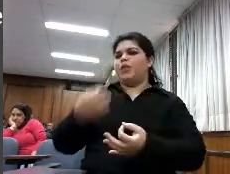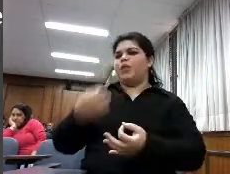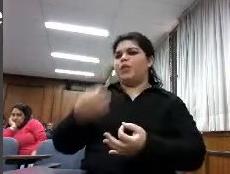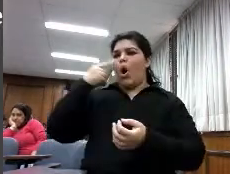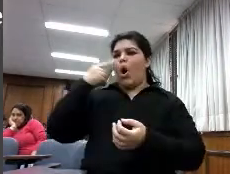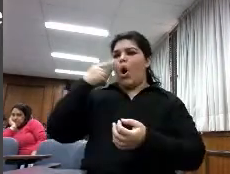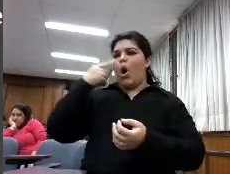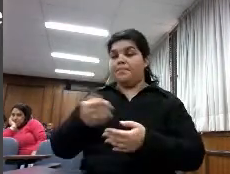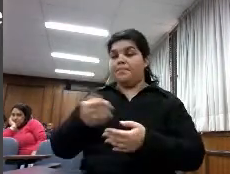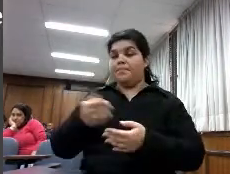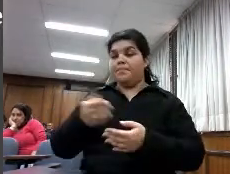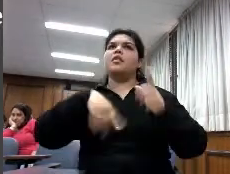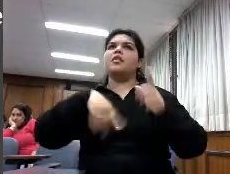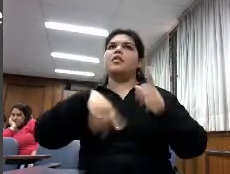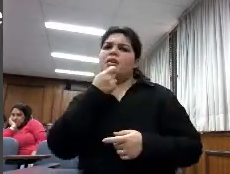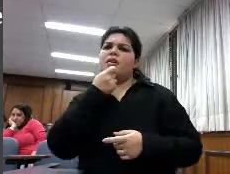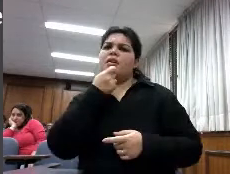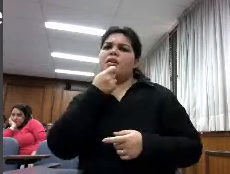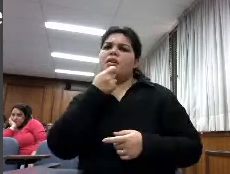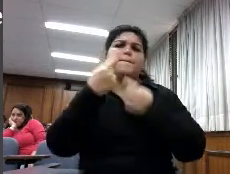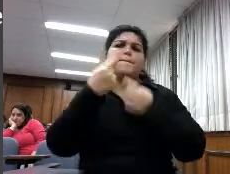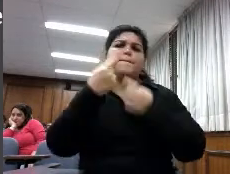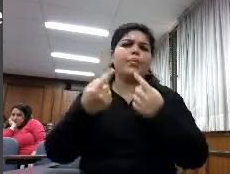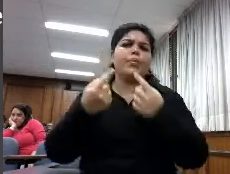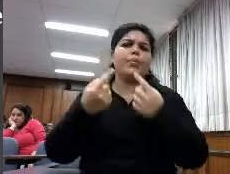ejemplo ¿qué formatos conocéis? conocían PDF